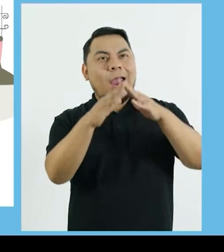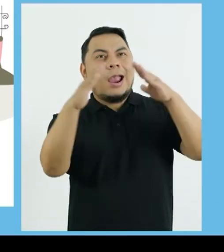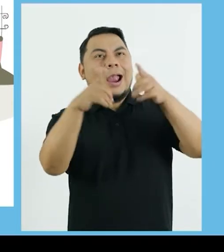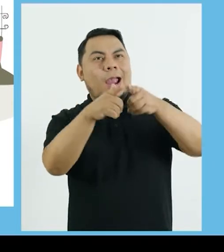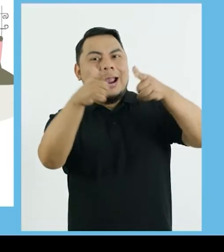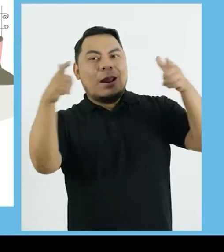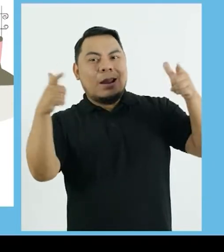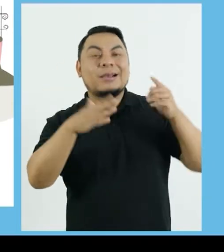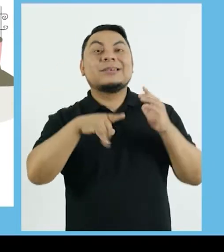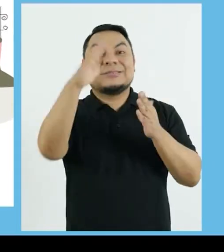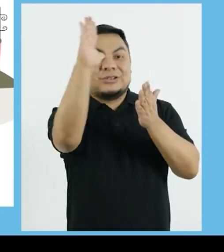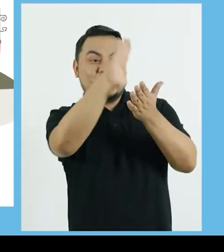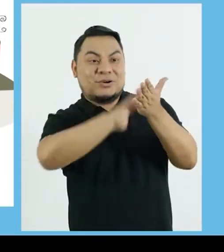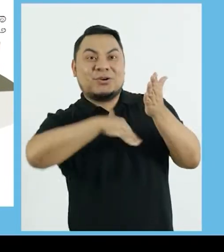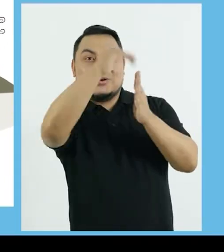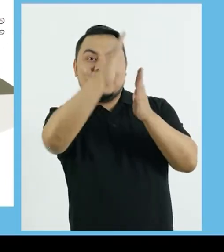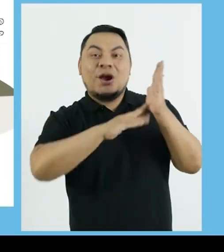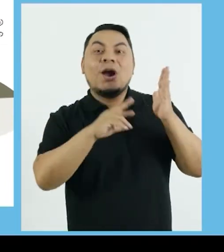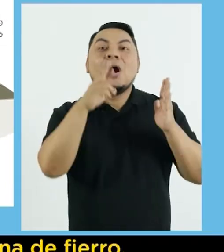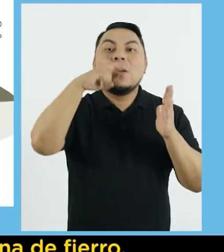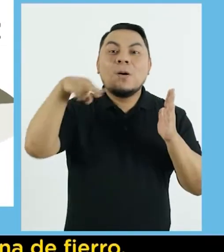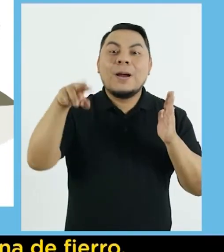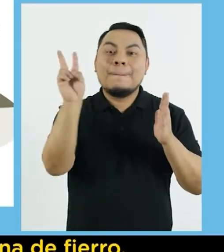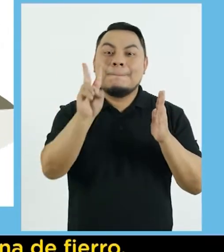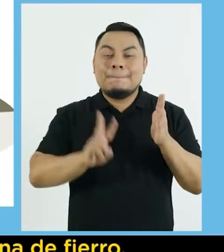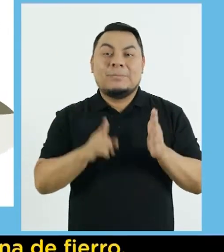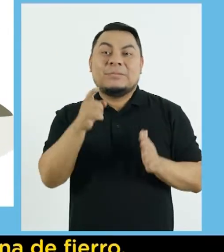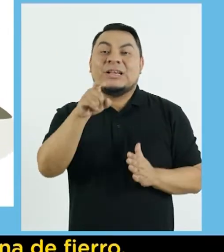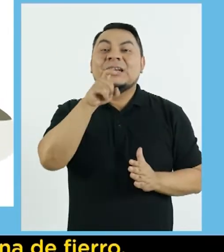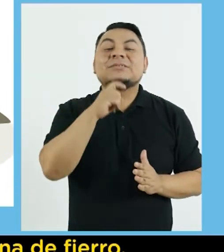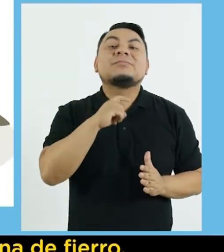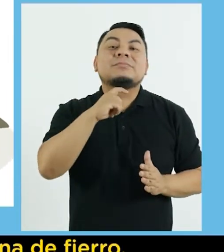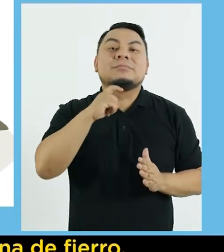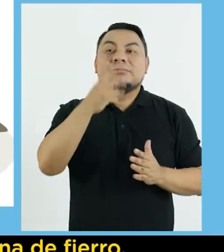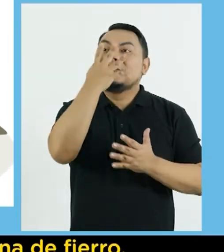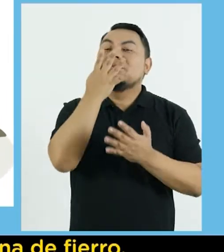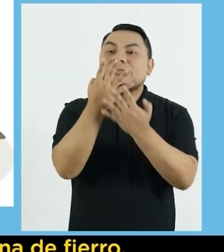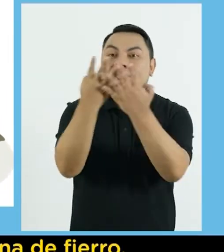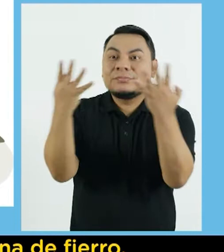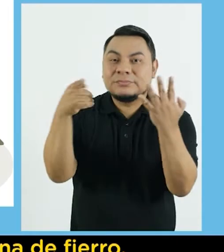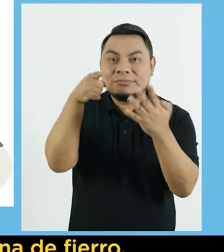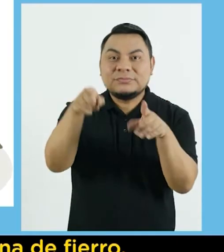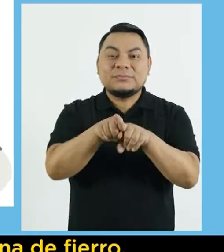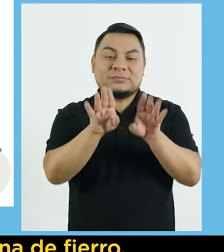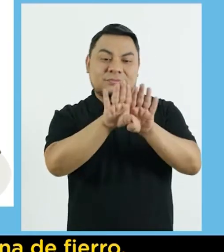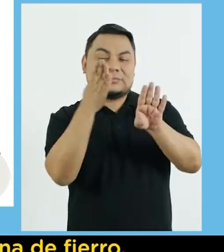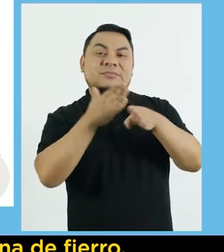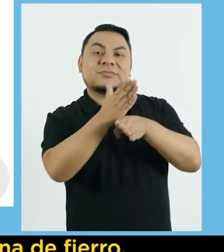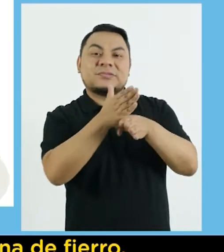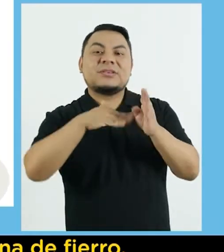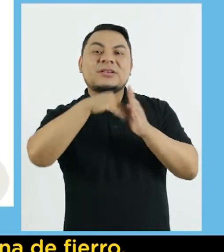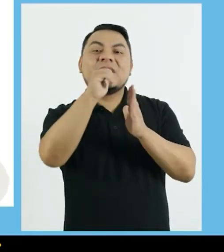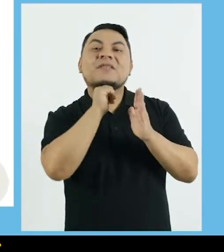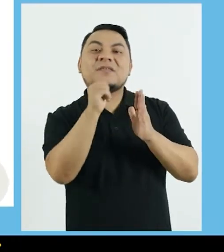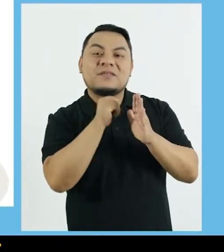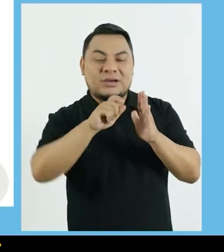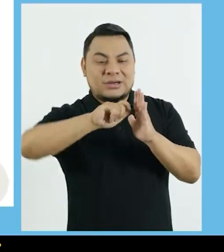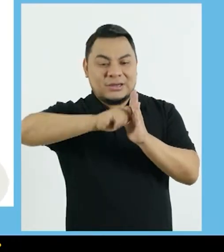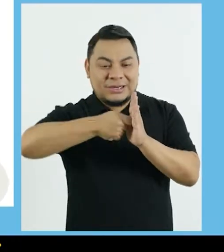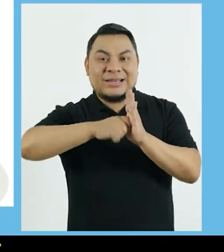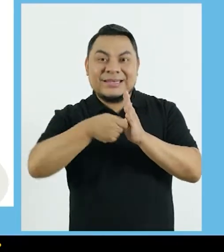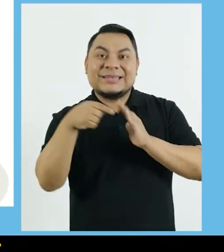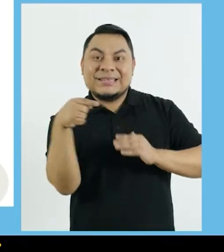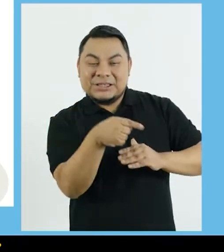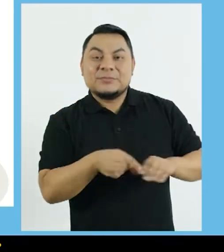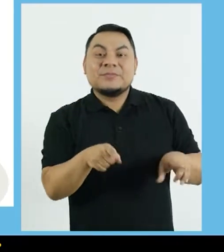La casa de la abuela era grande Su fachada rosada con verde tenía una ventana de fierro Una